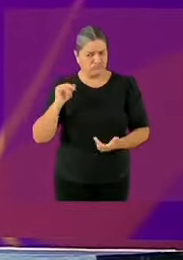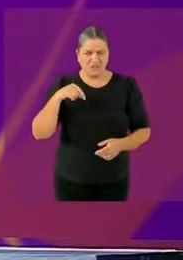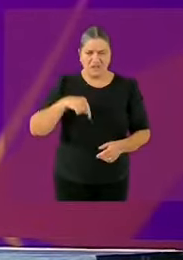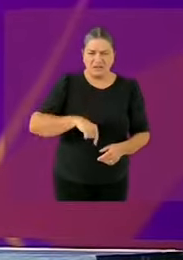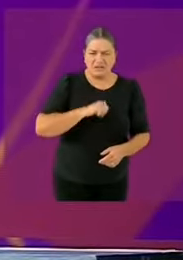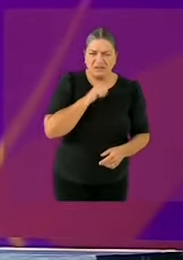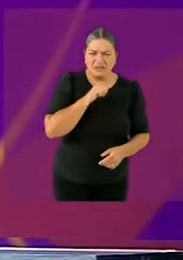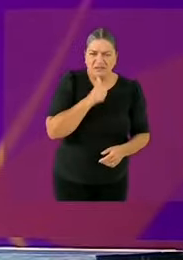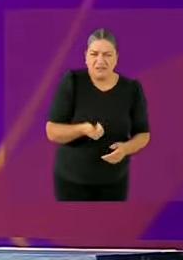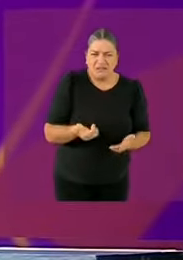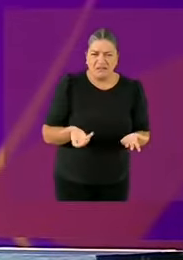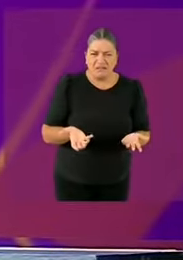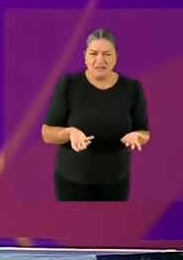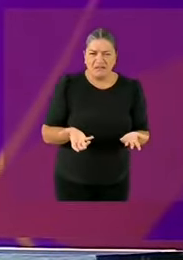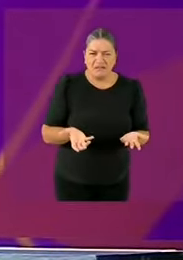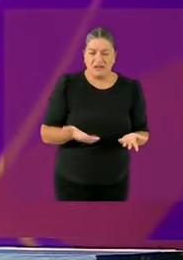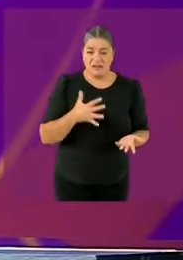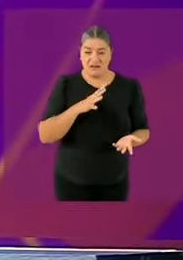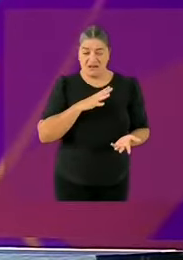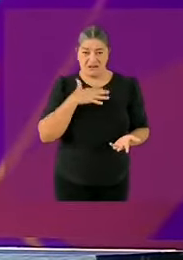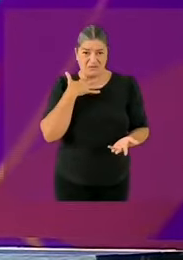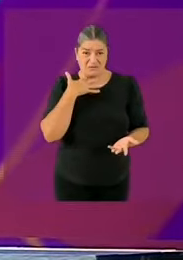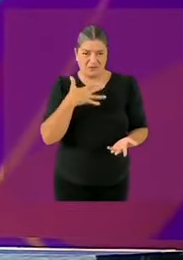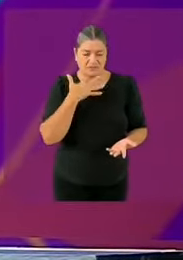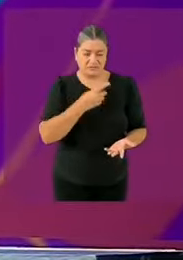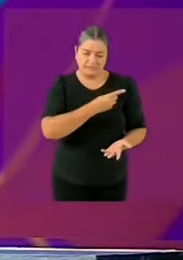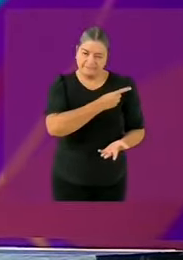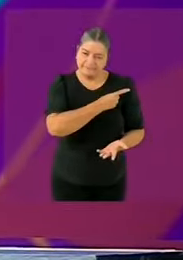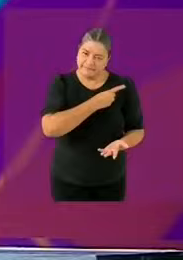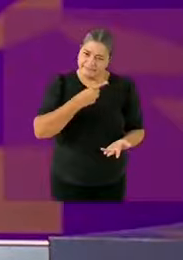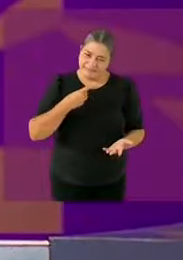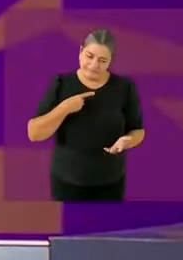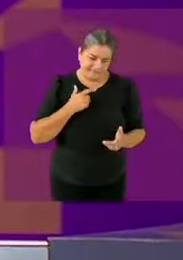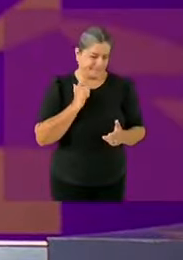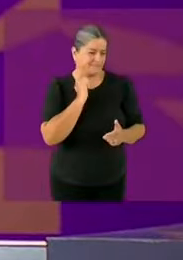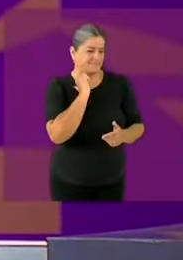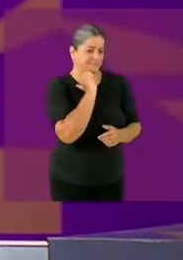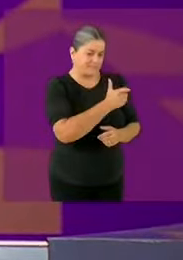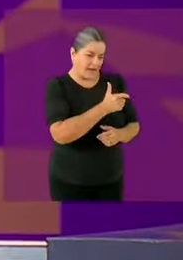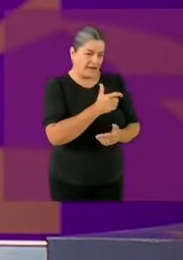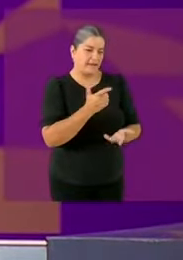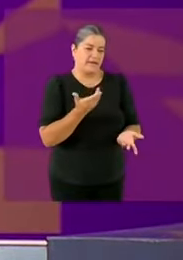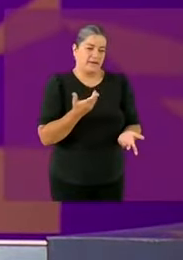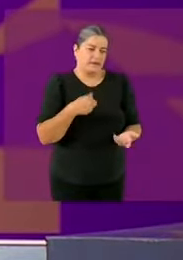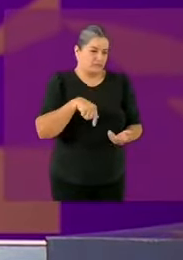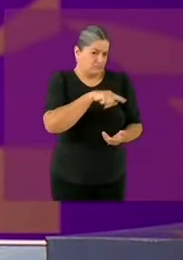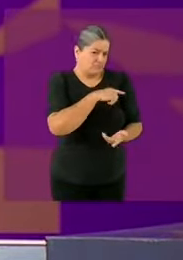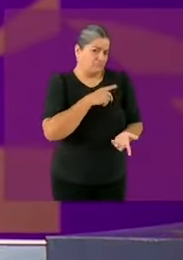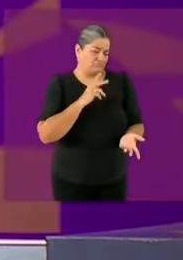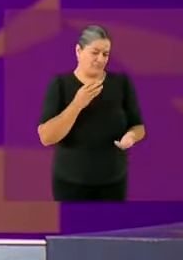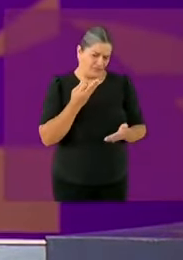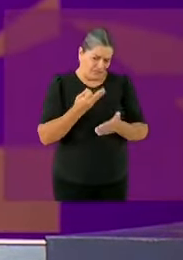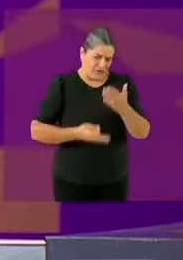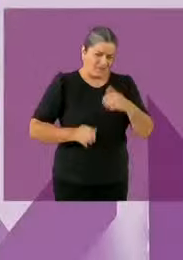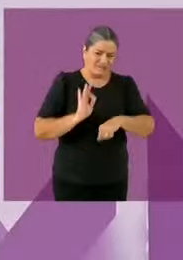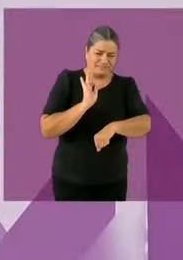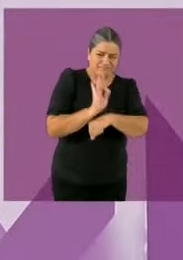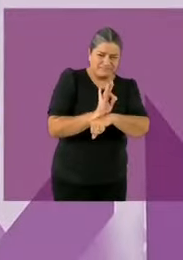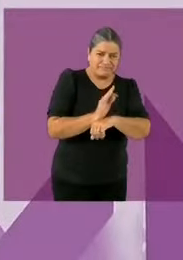estos grandes o pequeños escándalos. Candidato Maynard. Sí, por supuesto, todos los derechos para todas las personas.